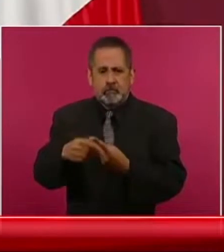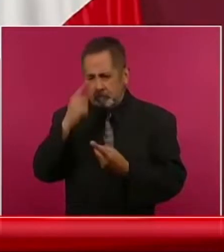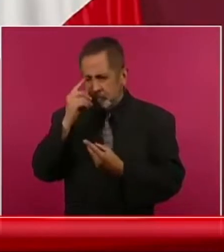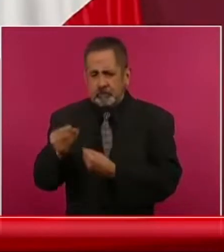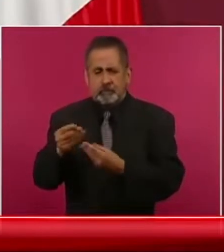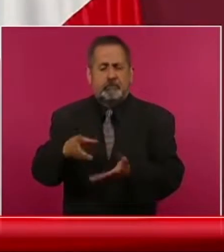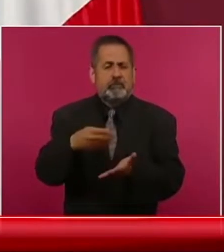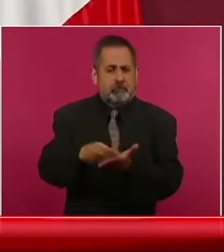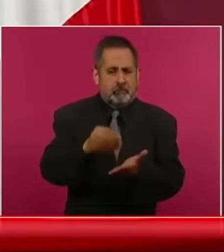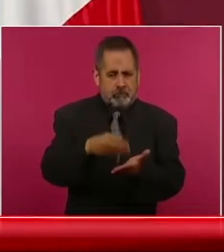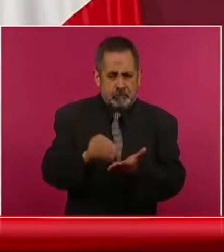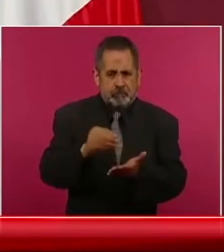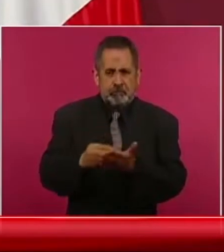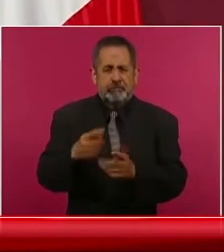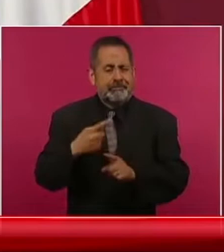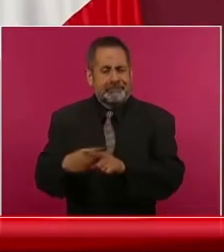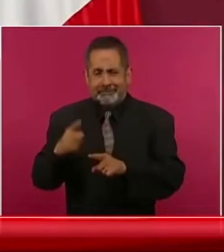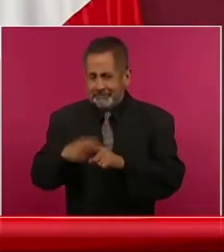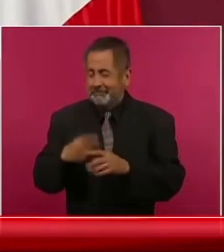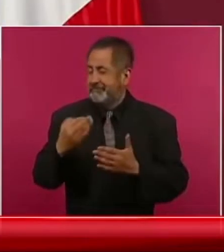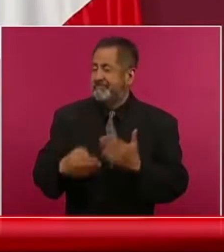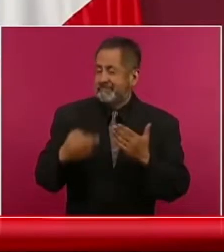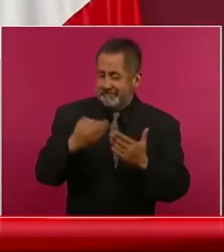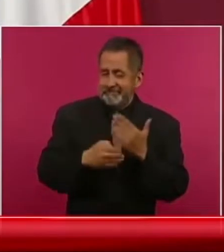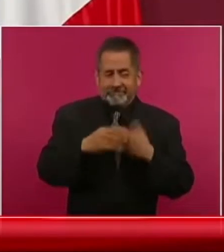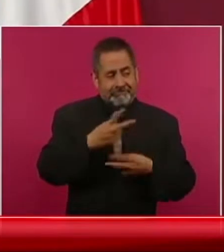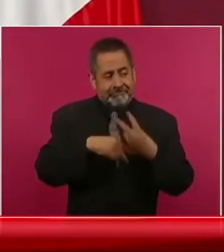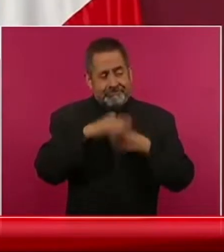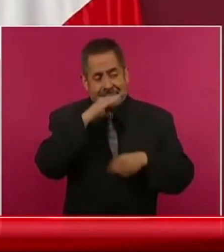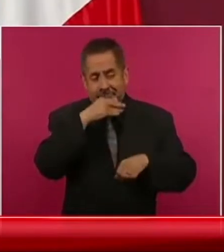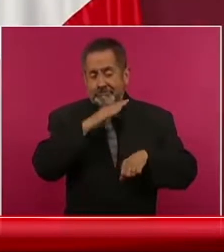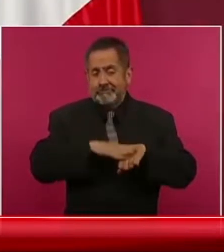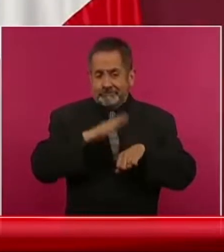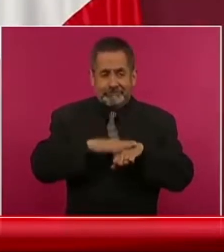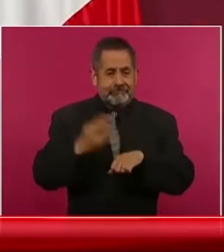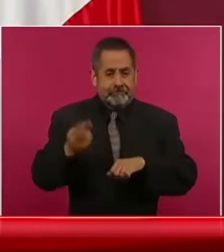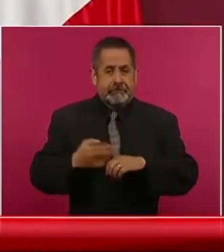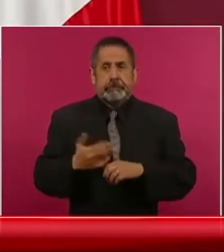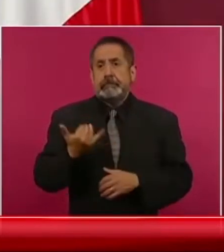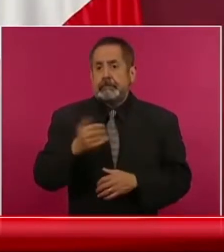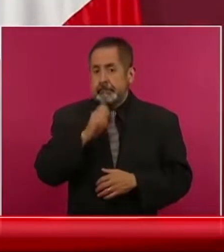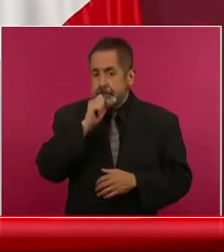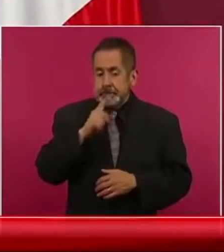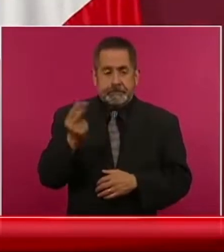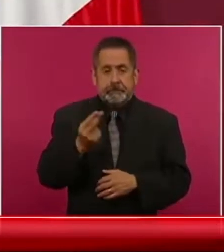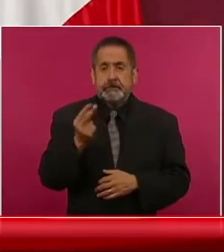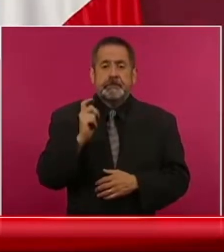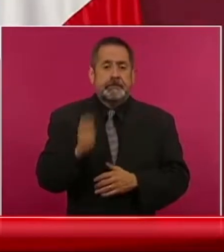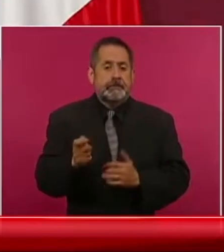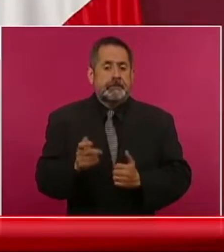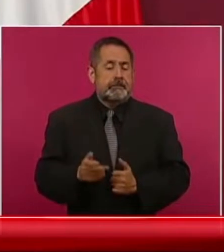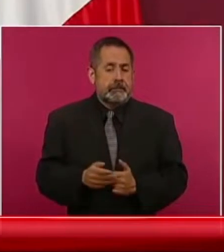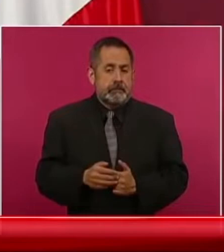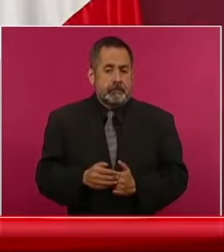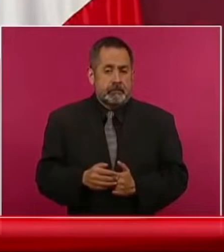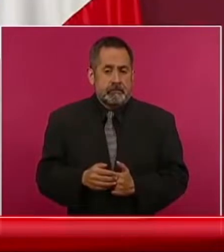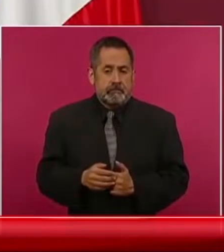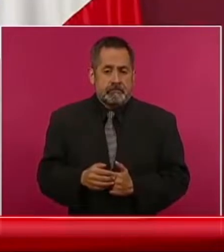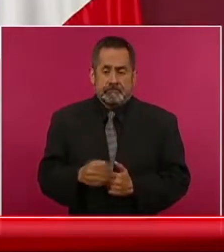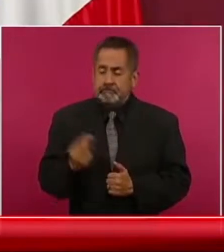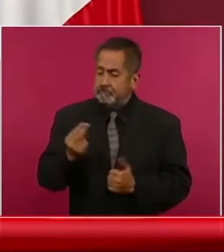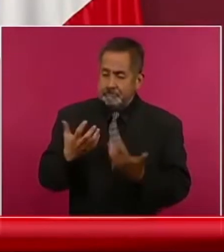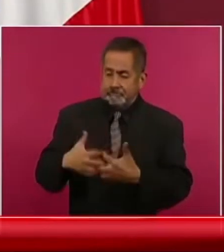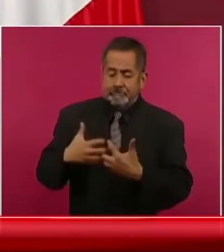y tenemos también necesidad de producir